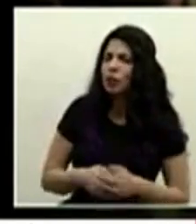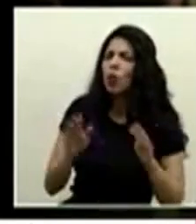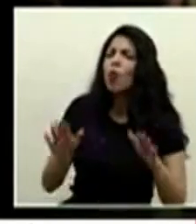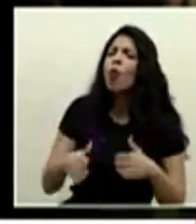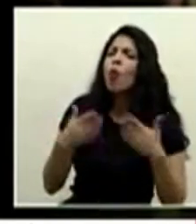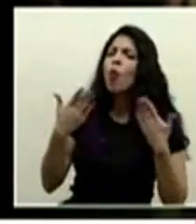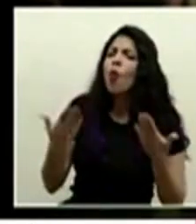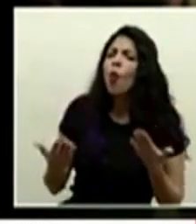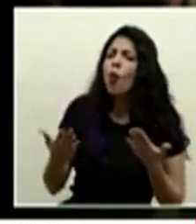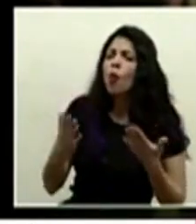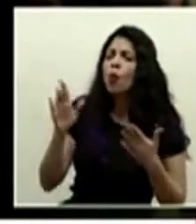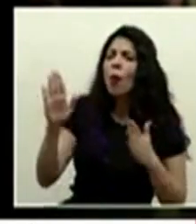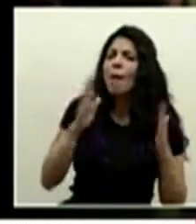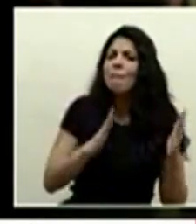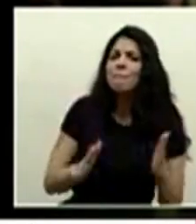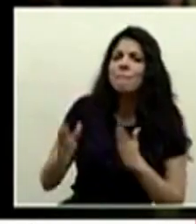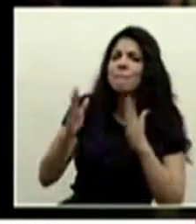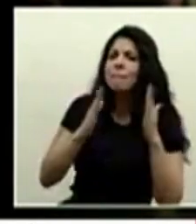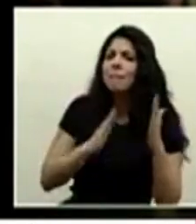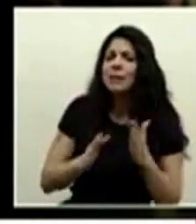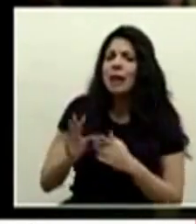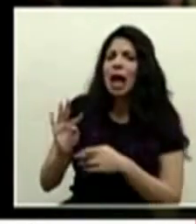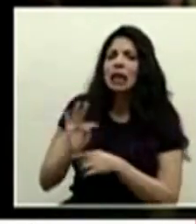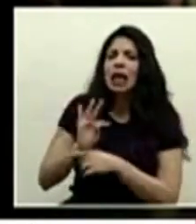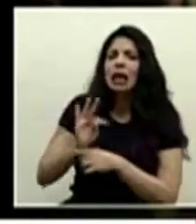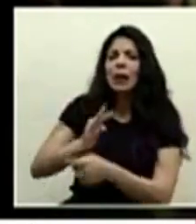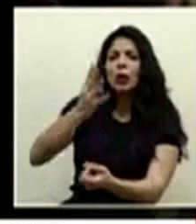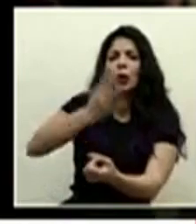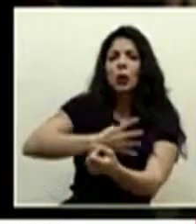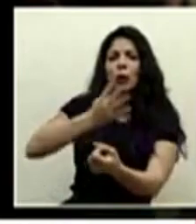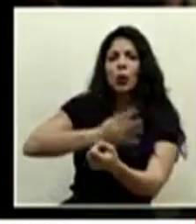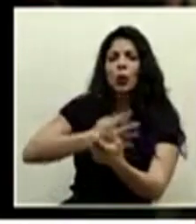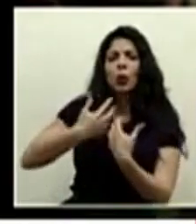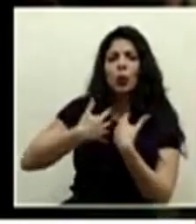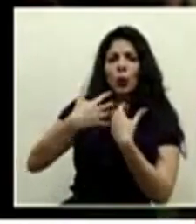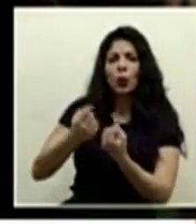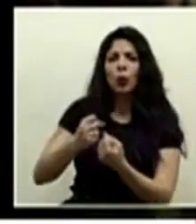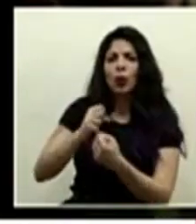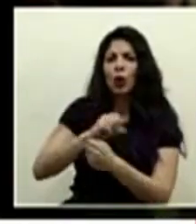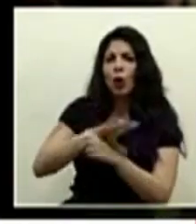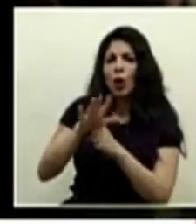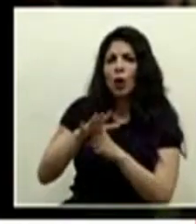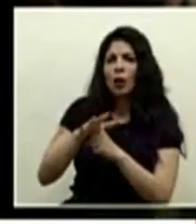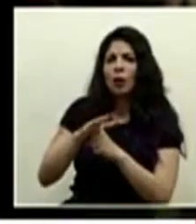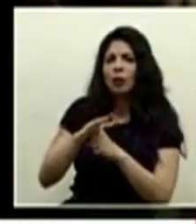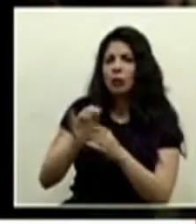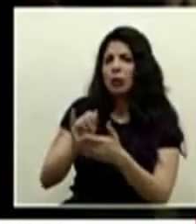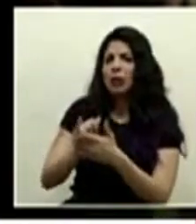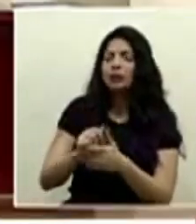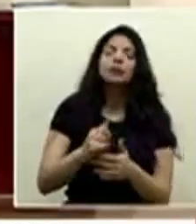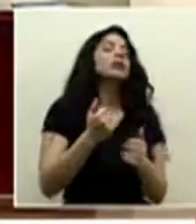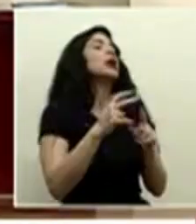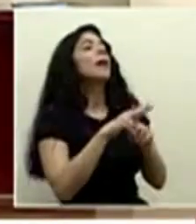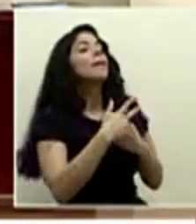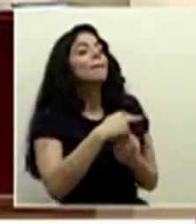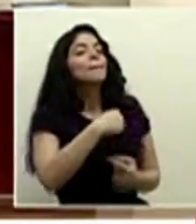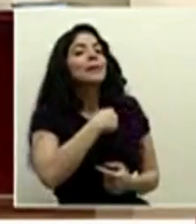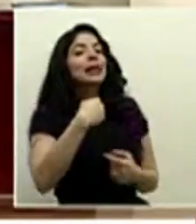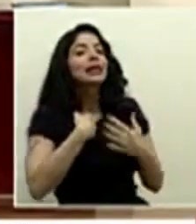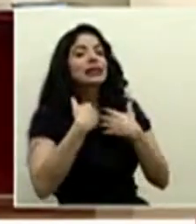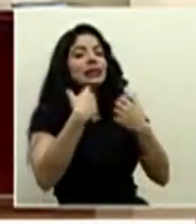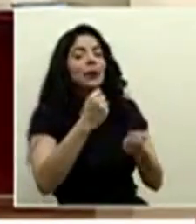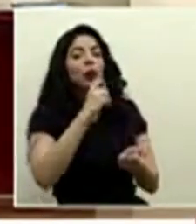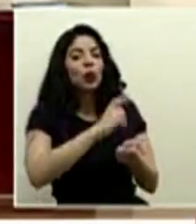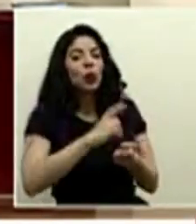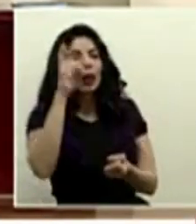va el plan de tratamiento con plasma de pacientes recuperados de COVID? Iniciamos con el ministro de